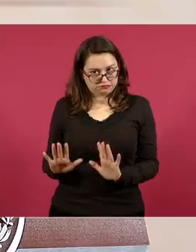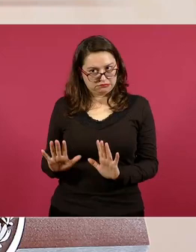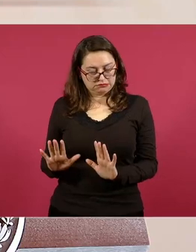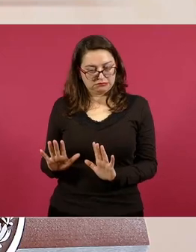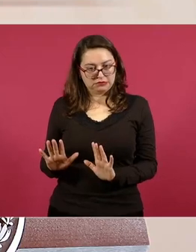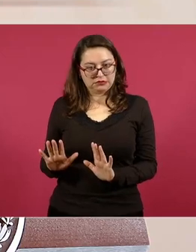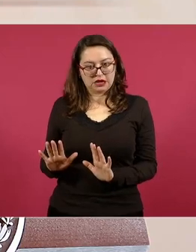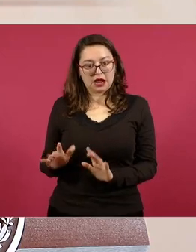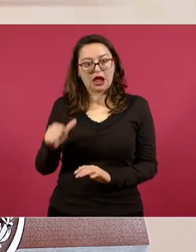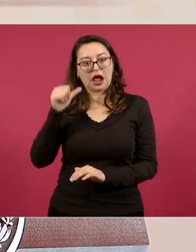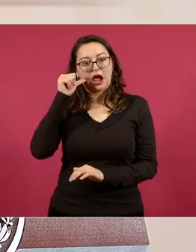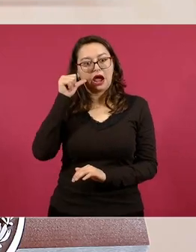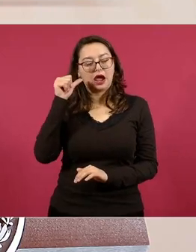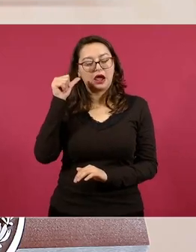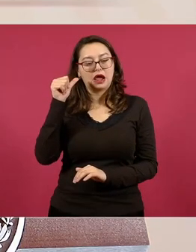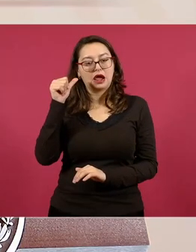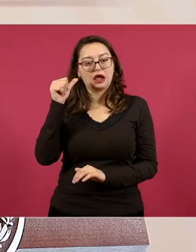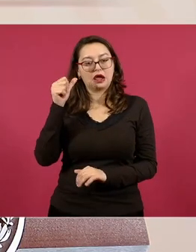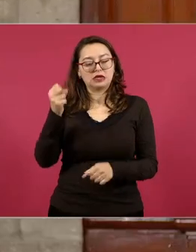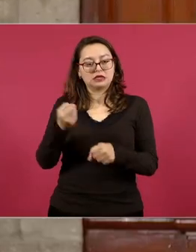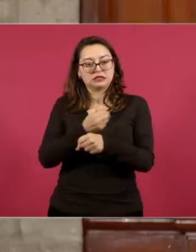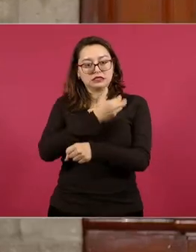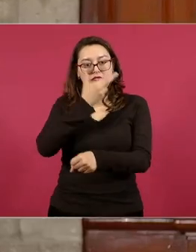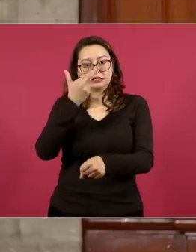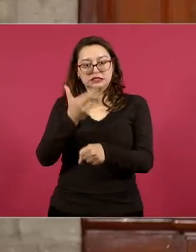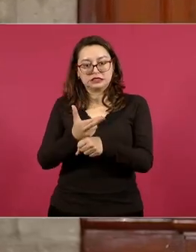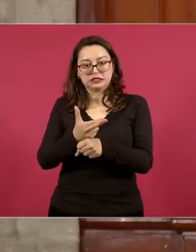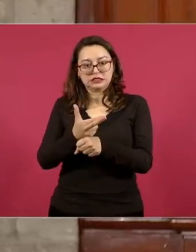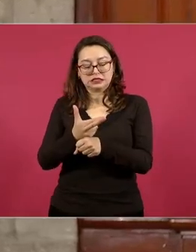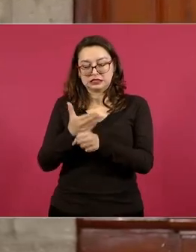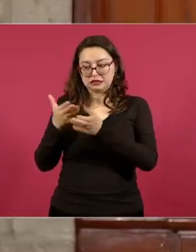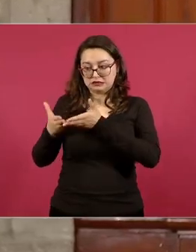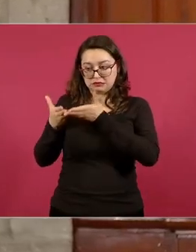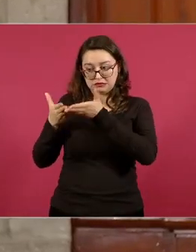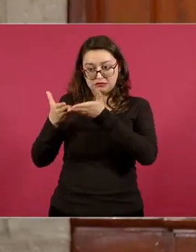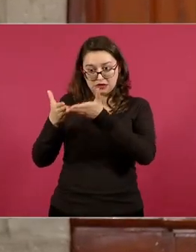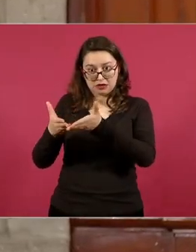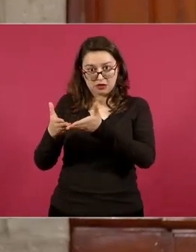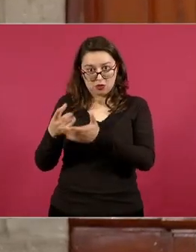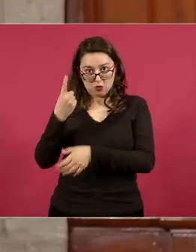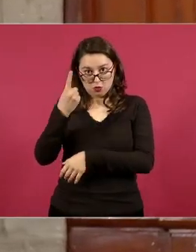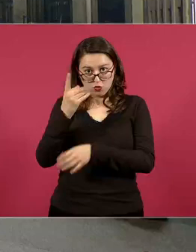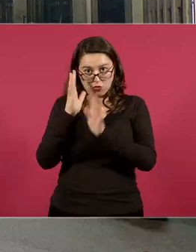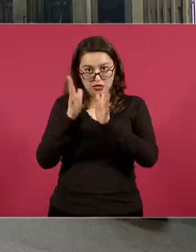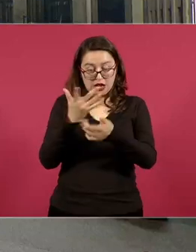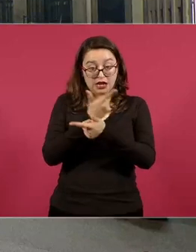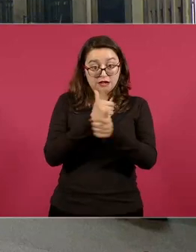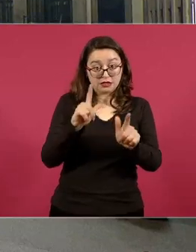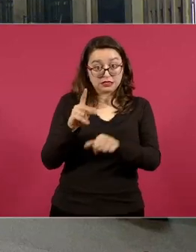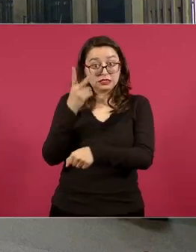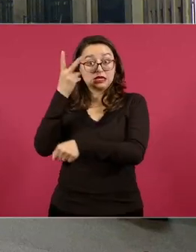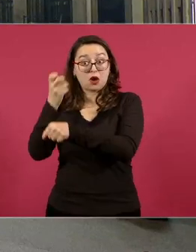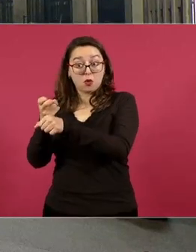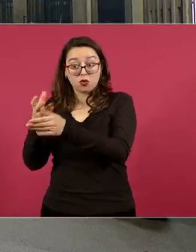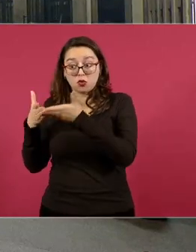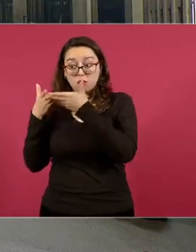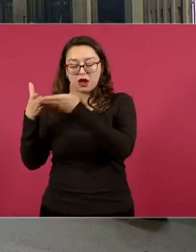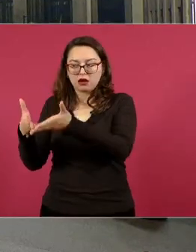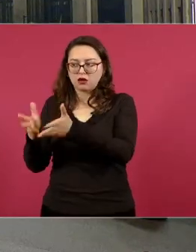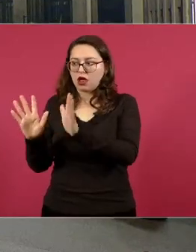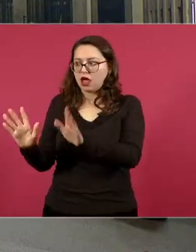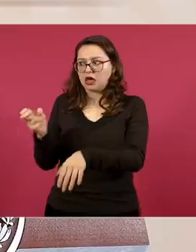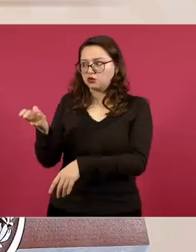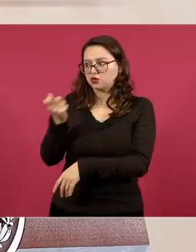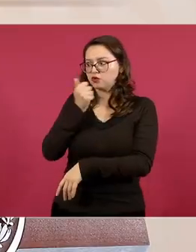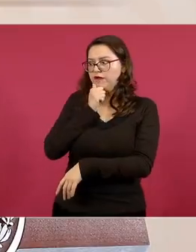la secretaria pero si hay un segundo barco la secretaria de relaciones en el